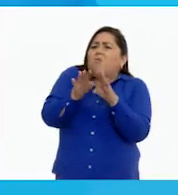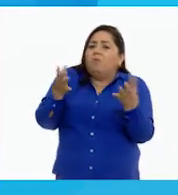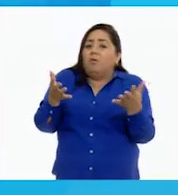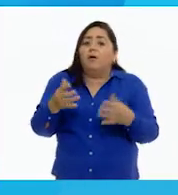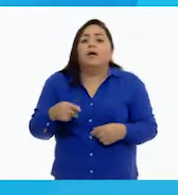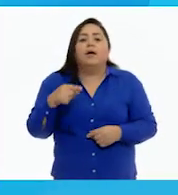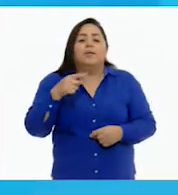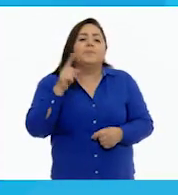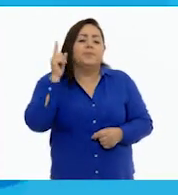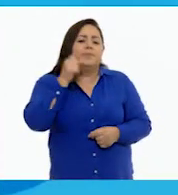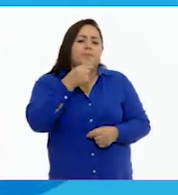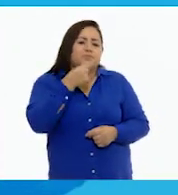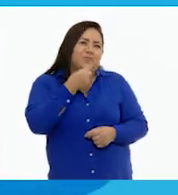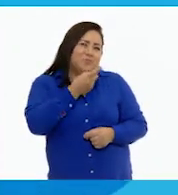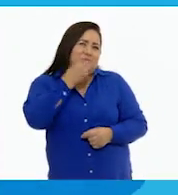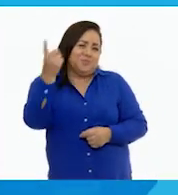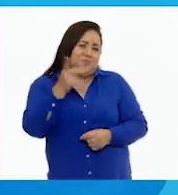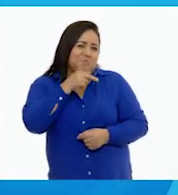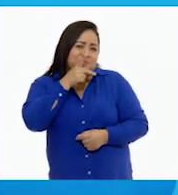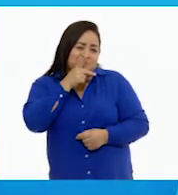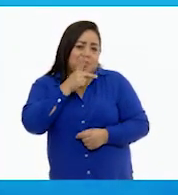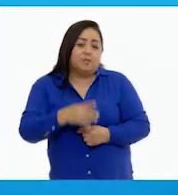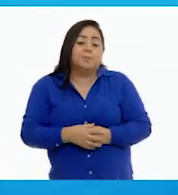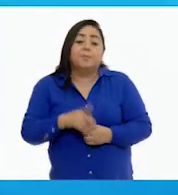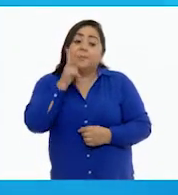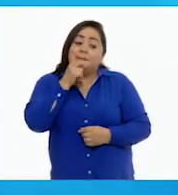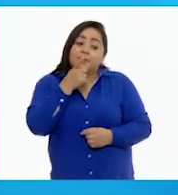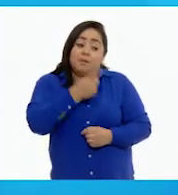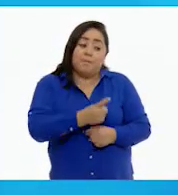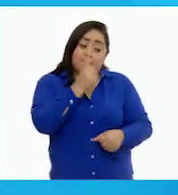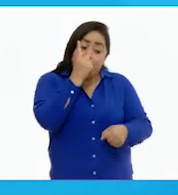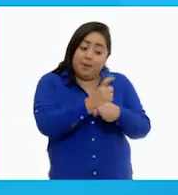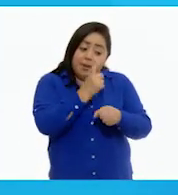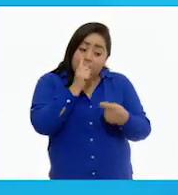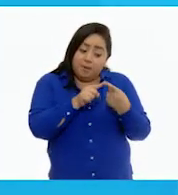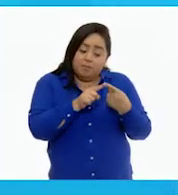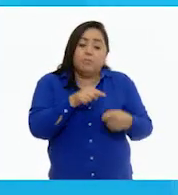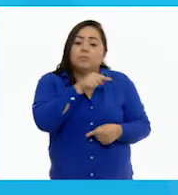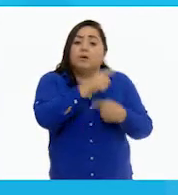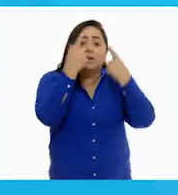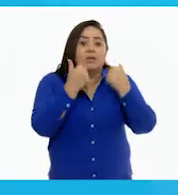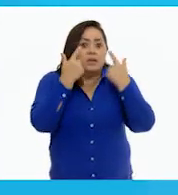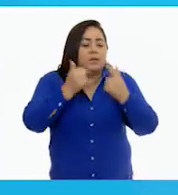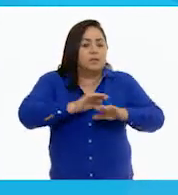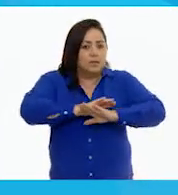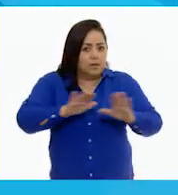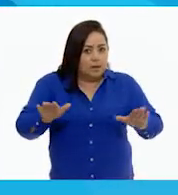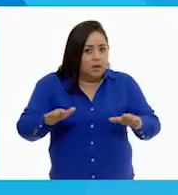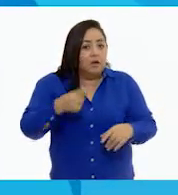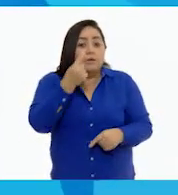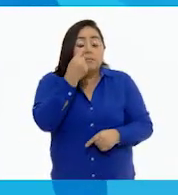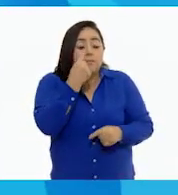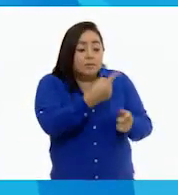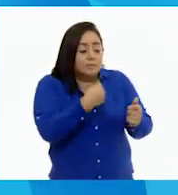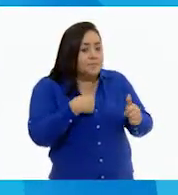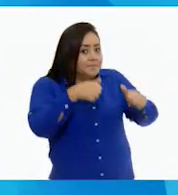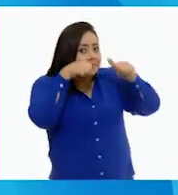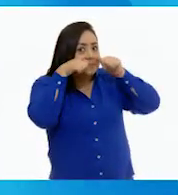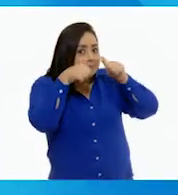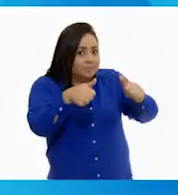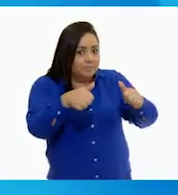Mencionó Daniel. Primero, deja de llorar y escúchame con atención.